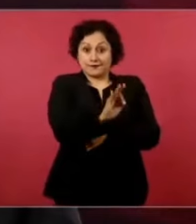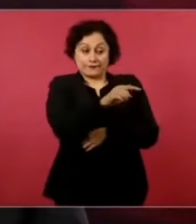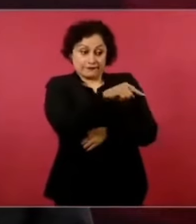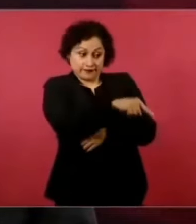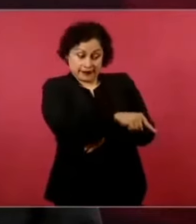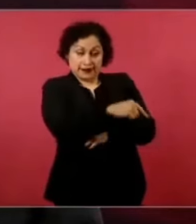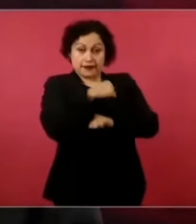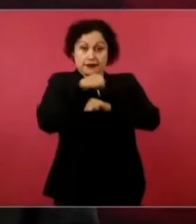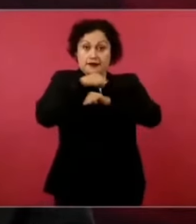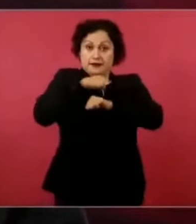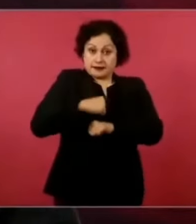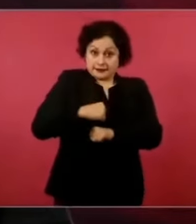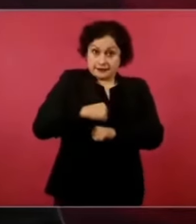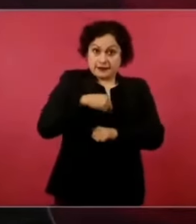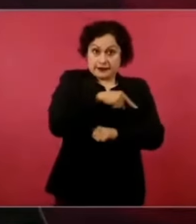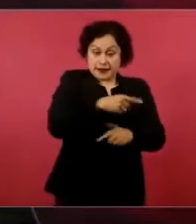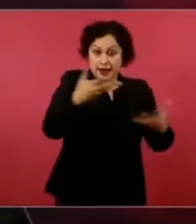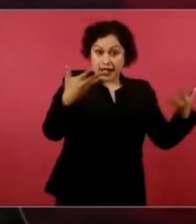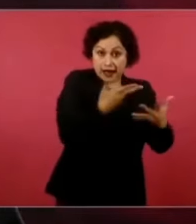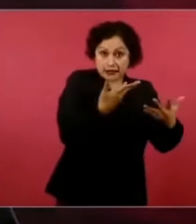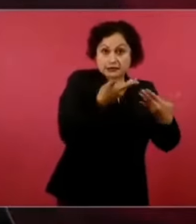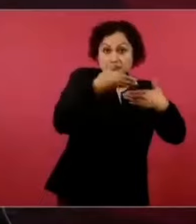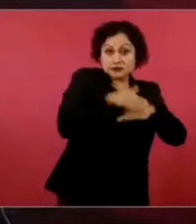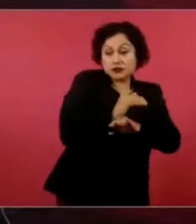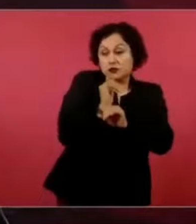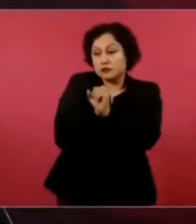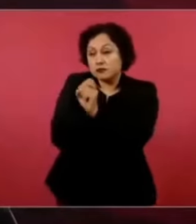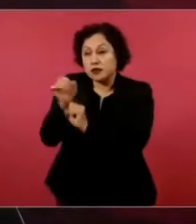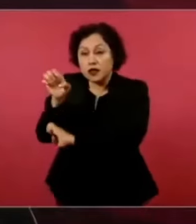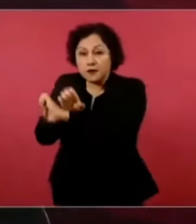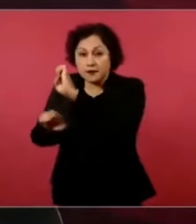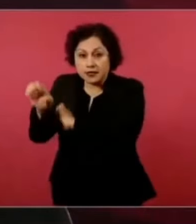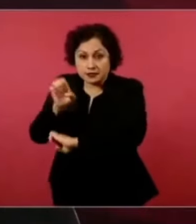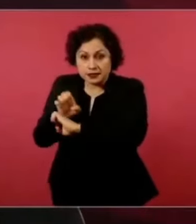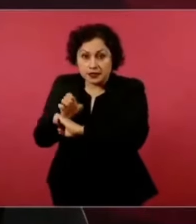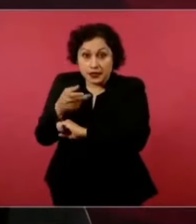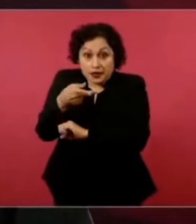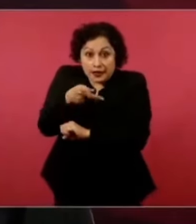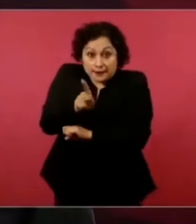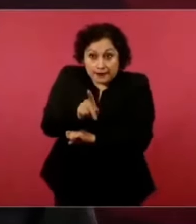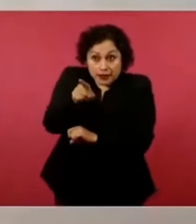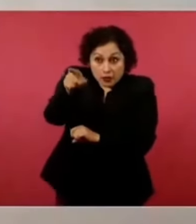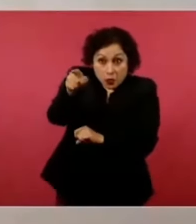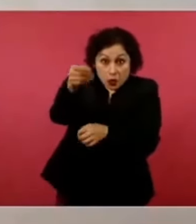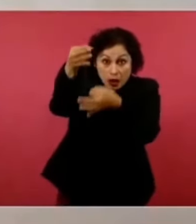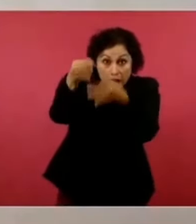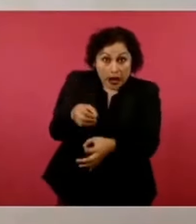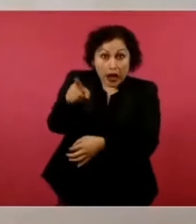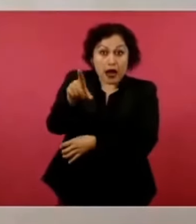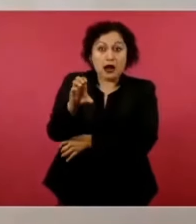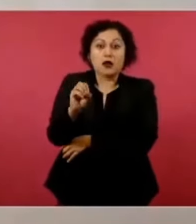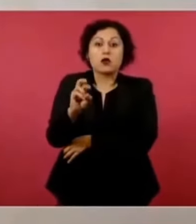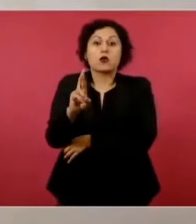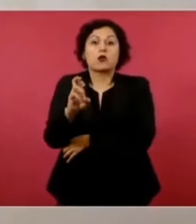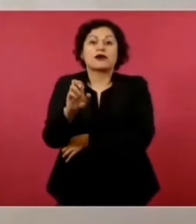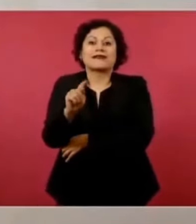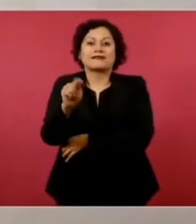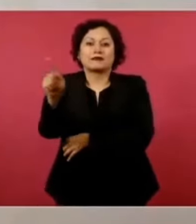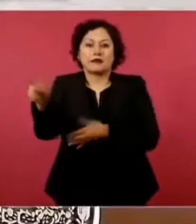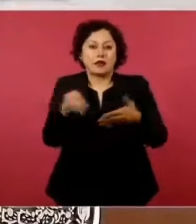corresponde con el señor Carlos Loret de Mola. El señor Carlos Loret de Mola